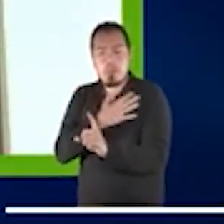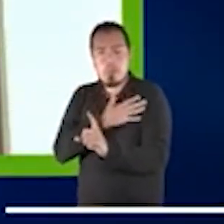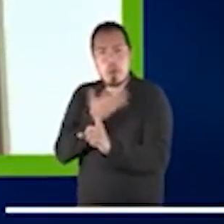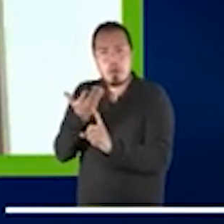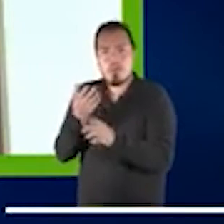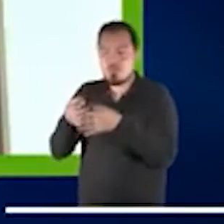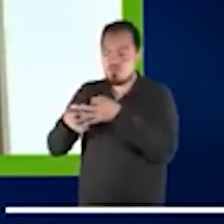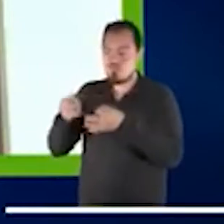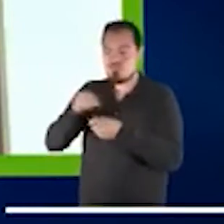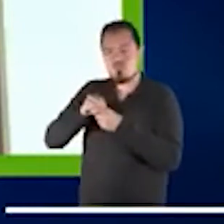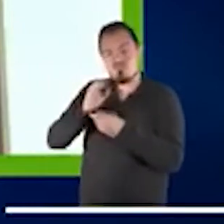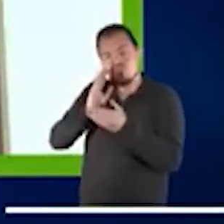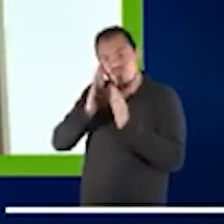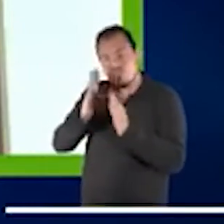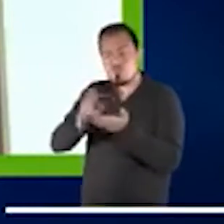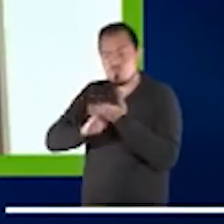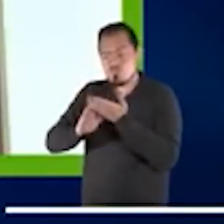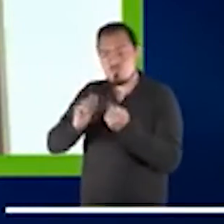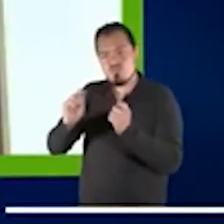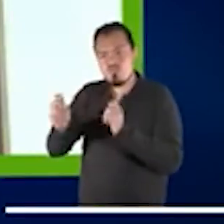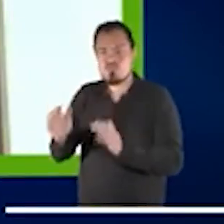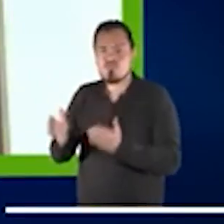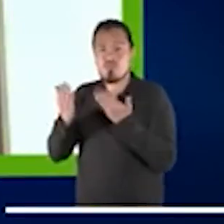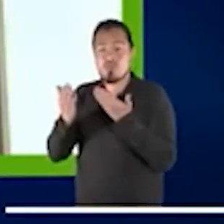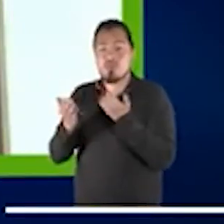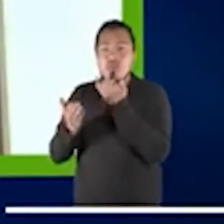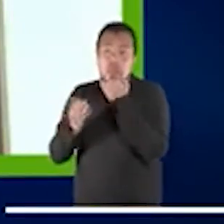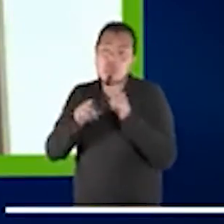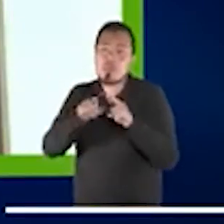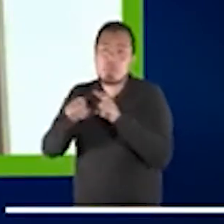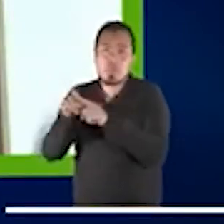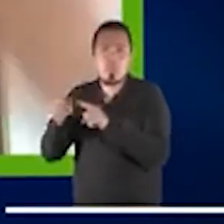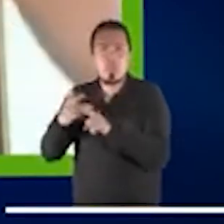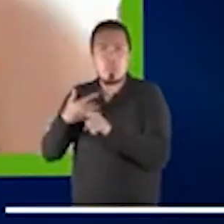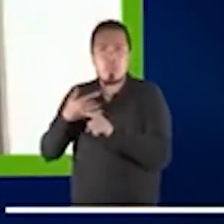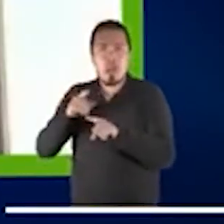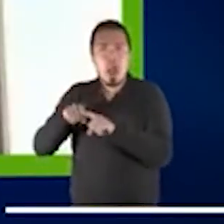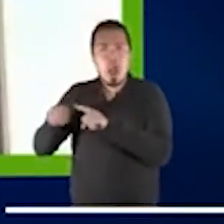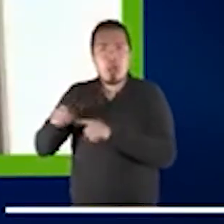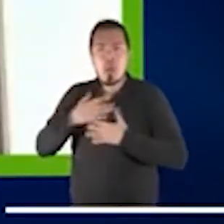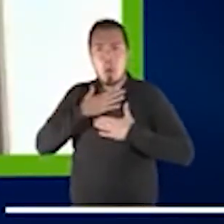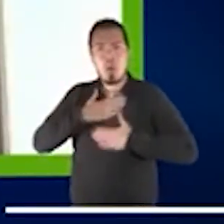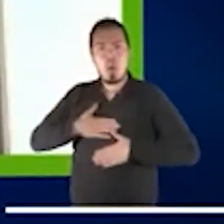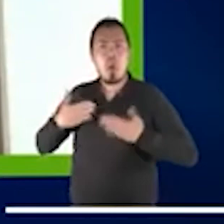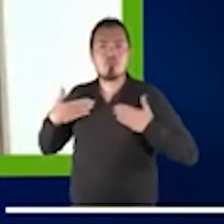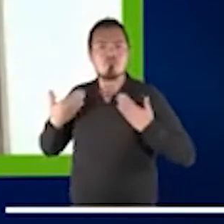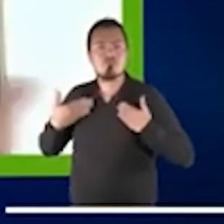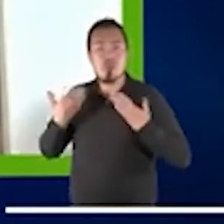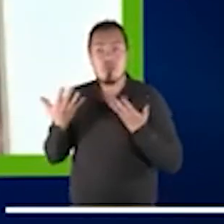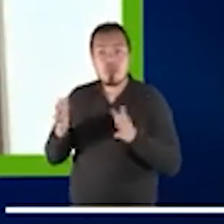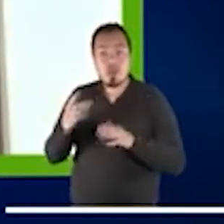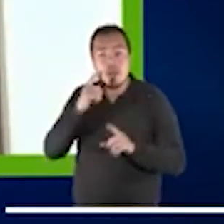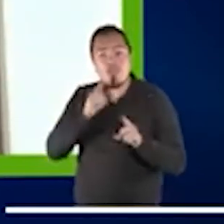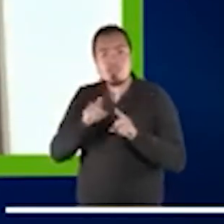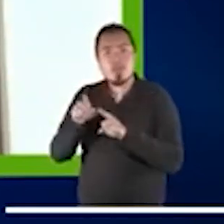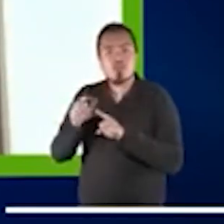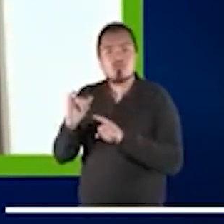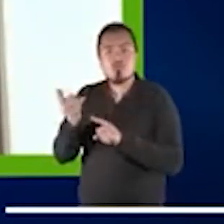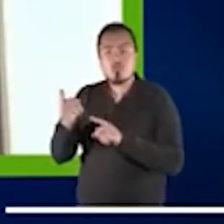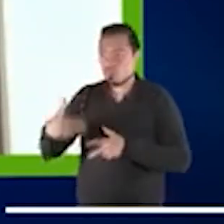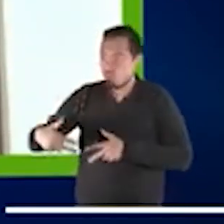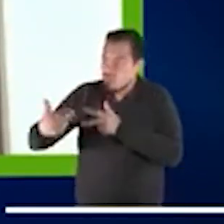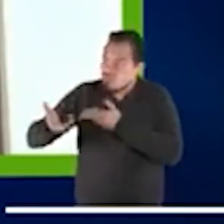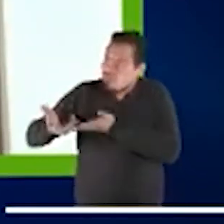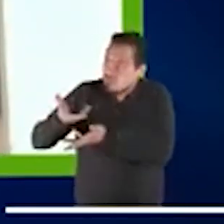restaurativa, hay unas personas que se sintieron mucho más confortables en los encuentros porque había la pantalla, porque se podían